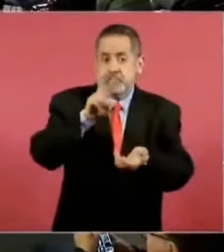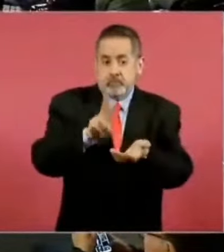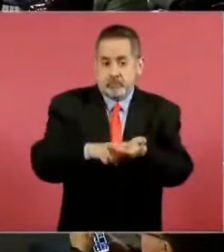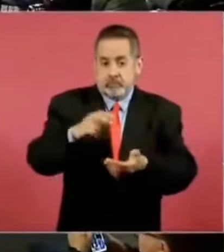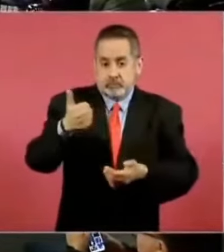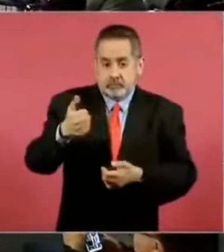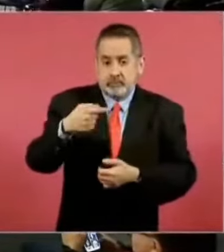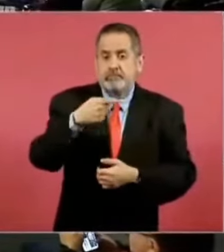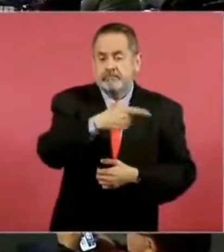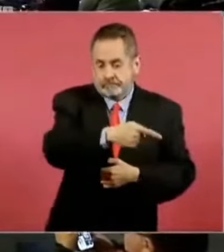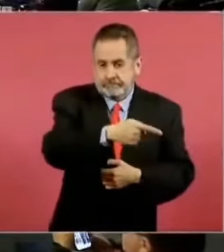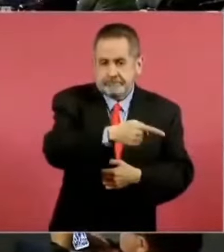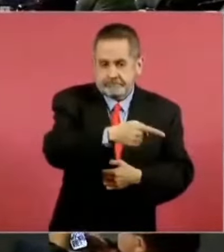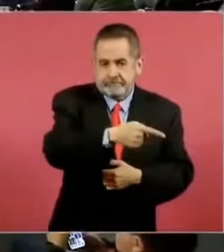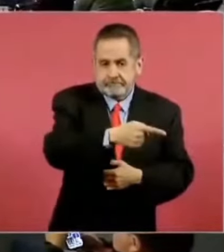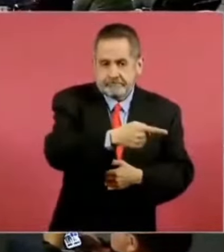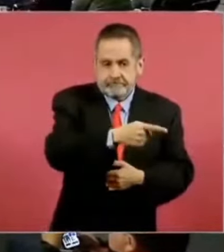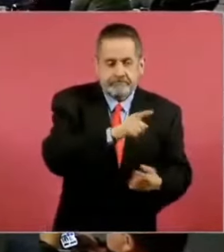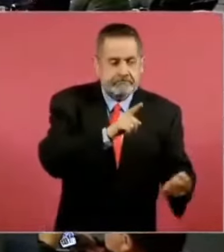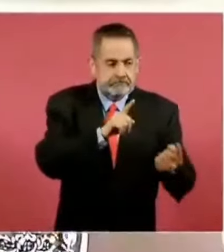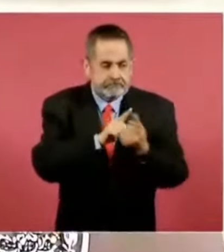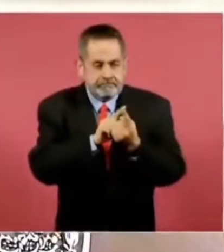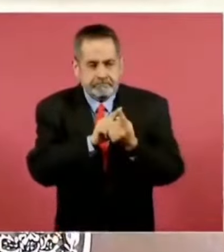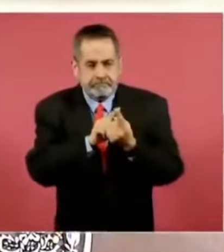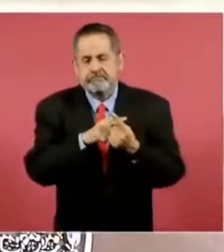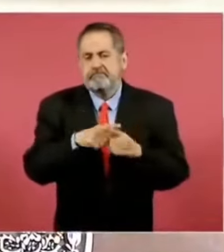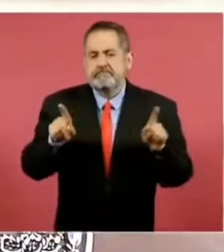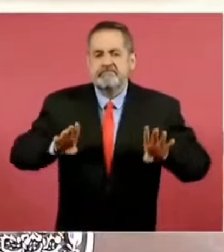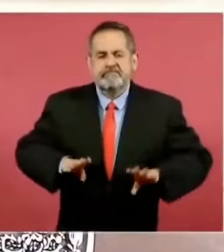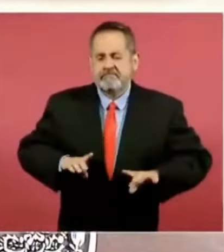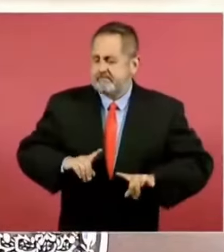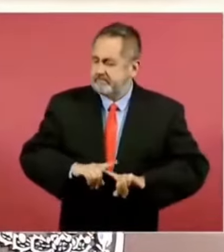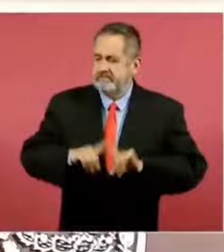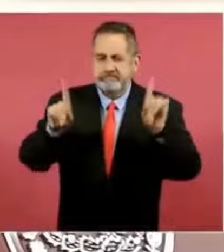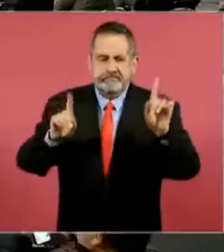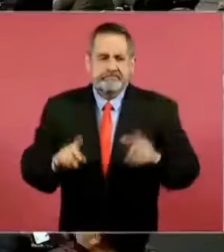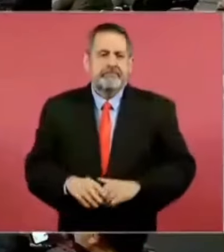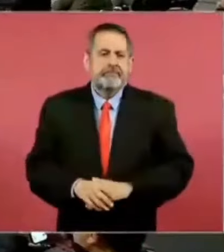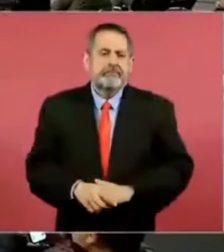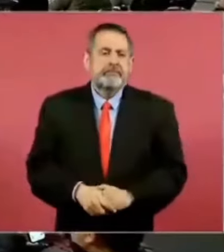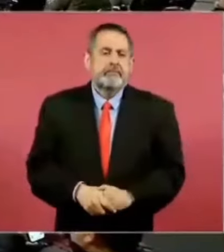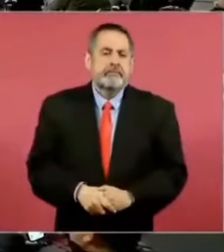ya tienen una actitud completamente distinta.